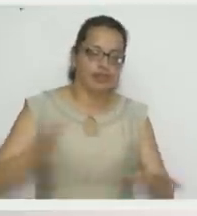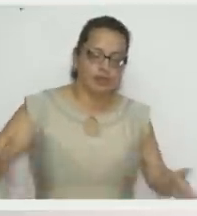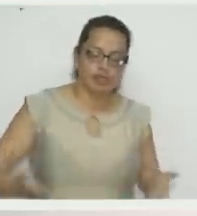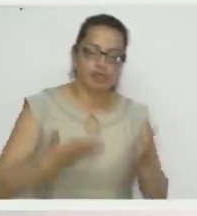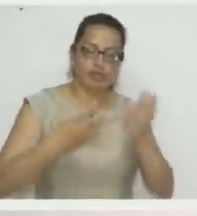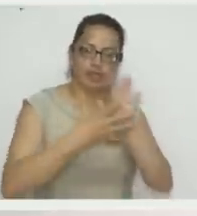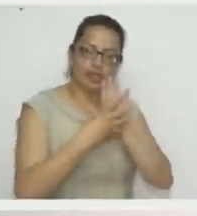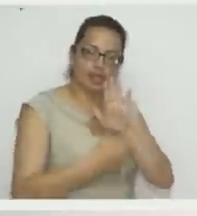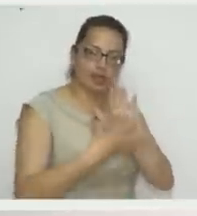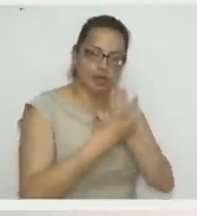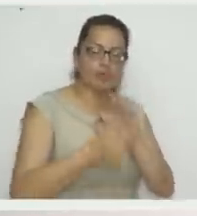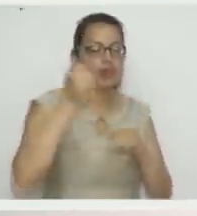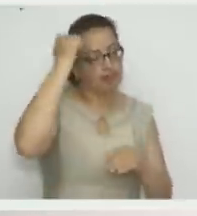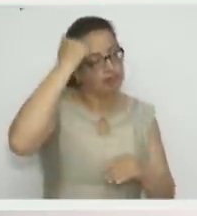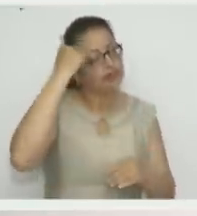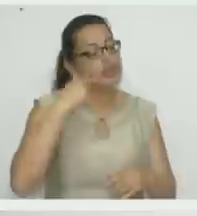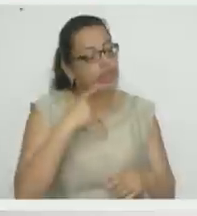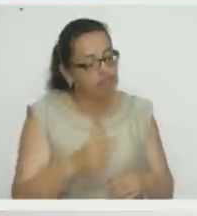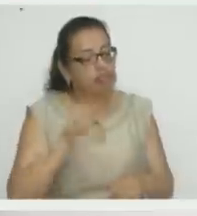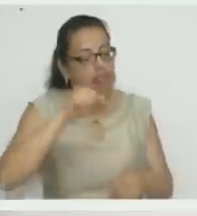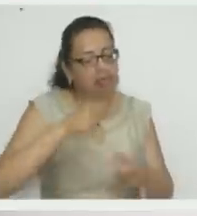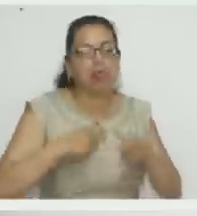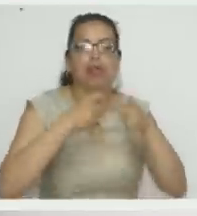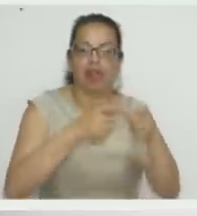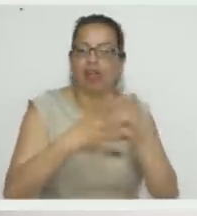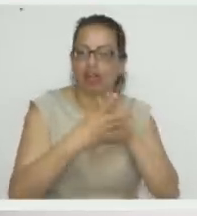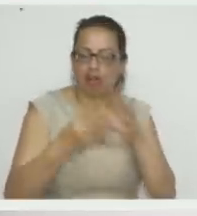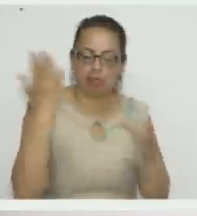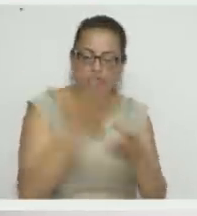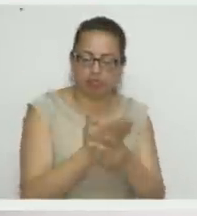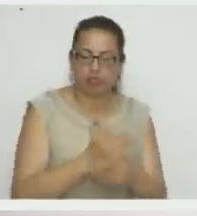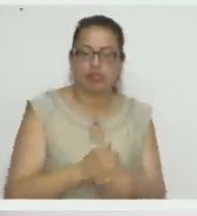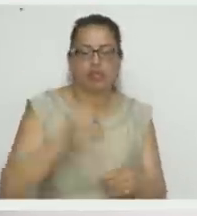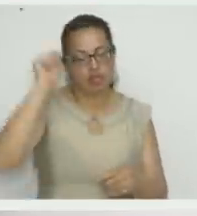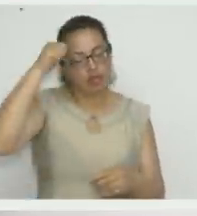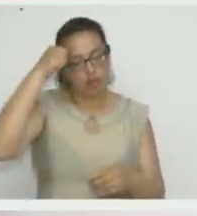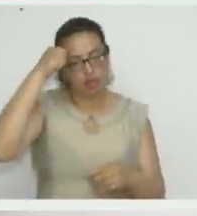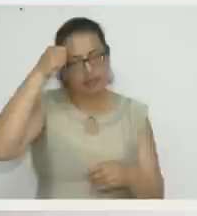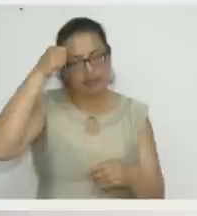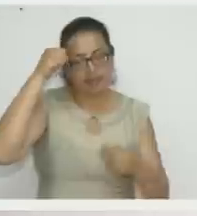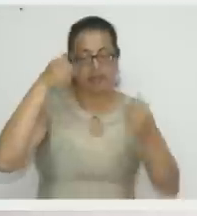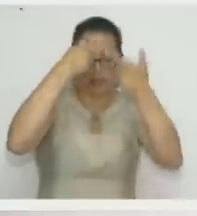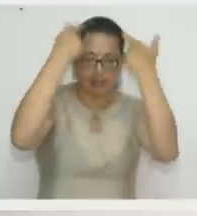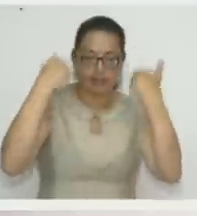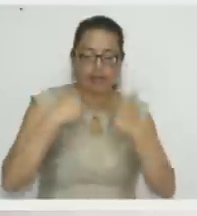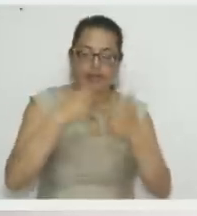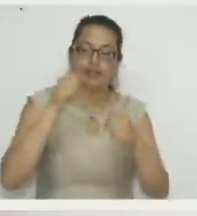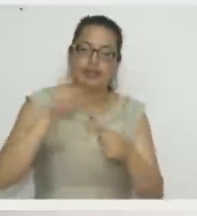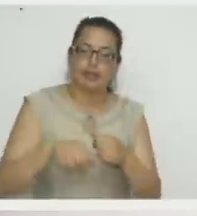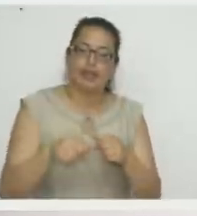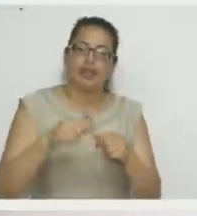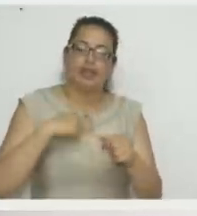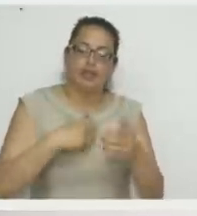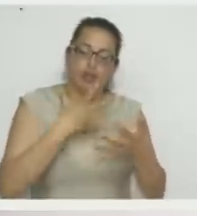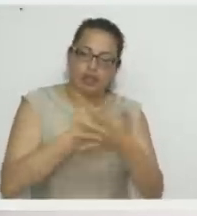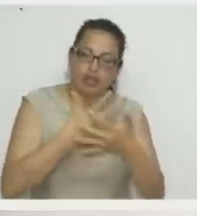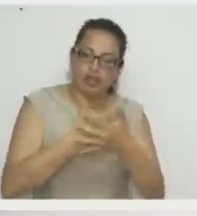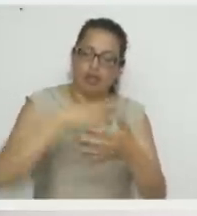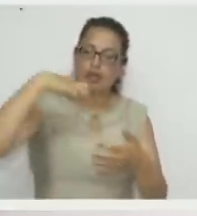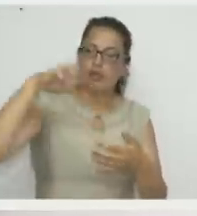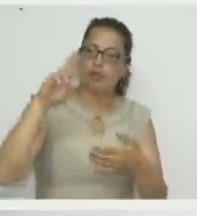molde del sobre. La profe ya me autorizó. Recuerde que la carita es con una termoforma de prodigne, el corazón también es con una